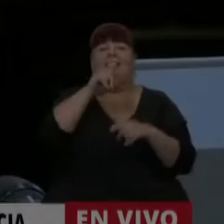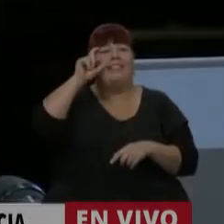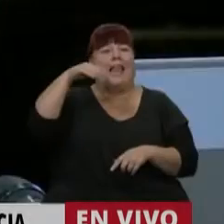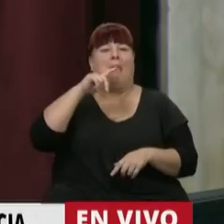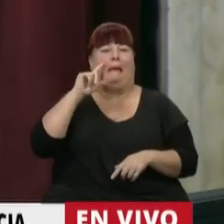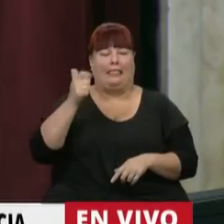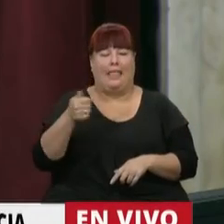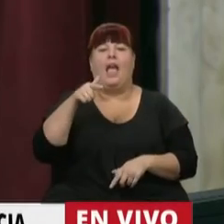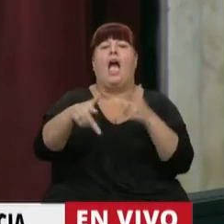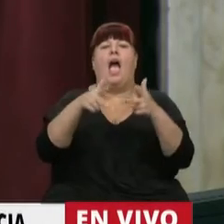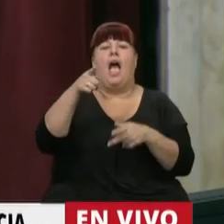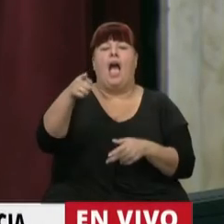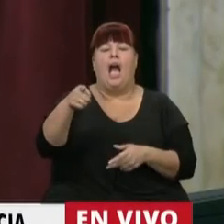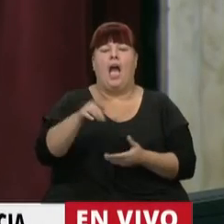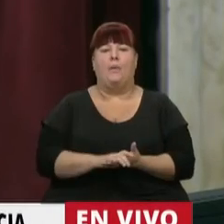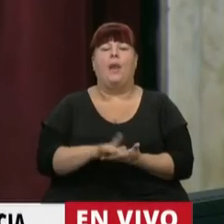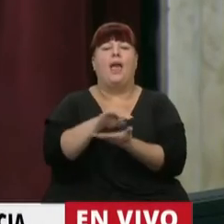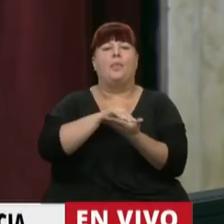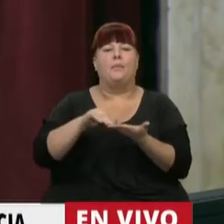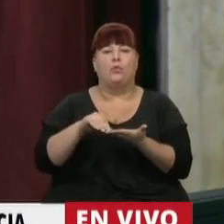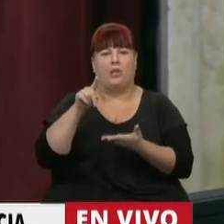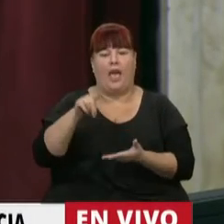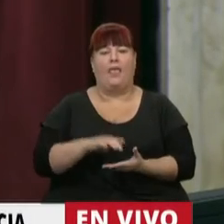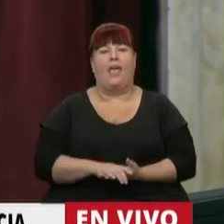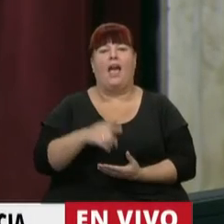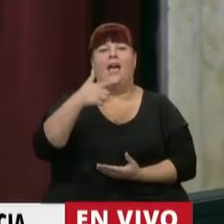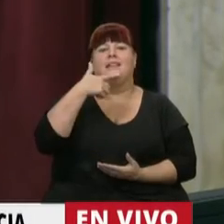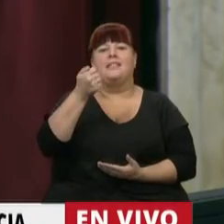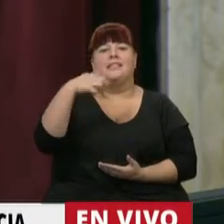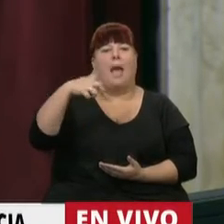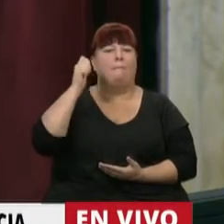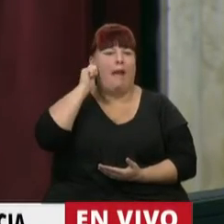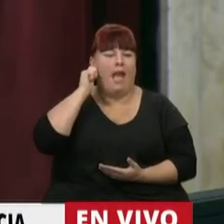Tiene la palabra la diputada Alma Zapaga.